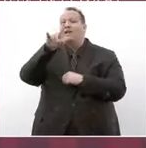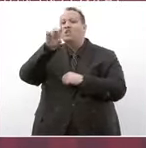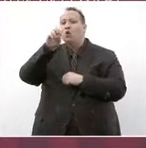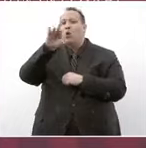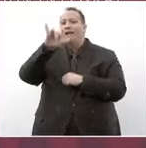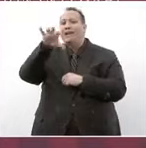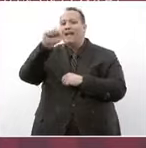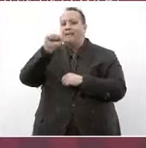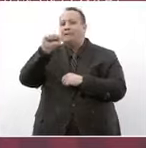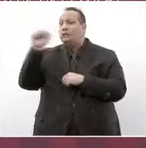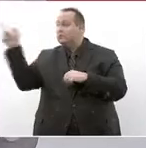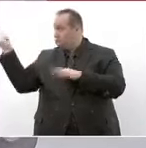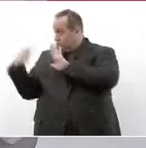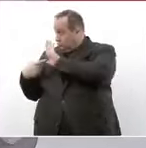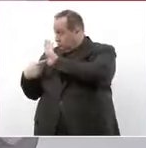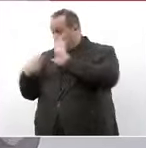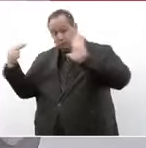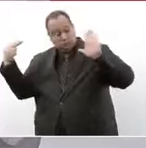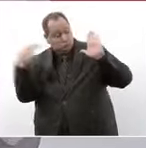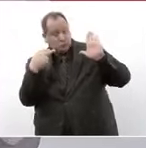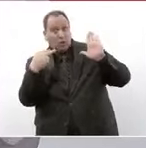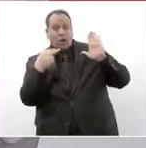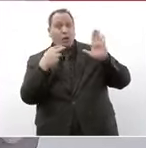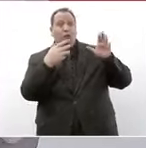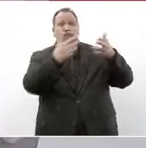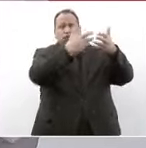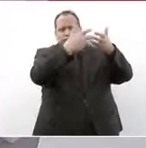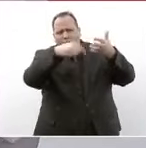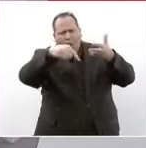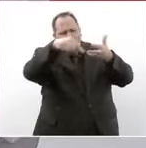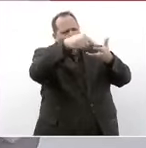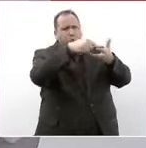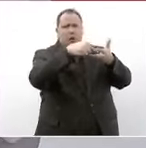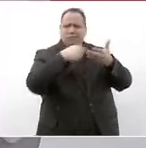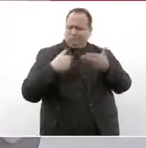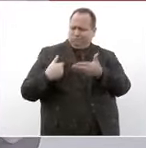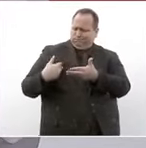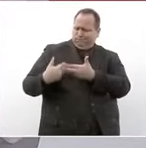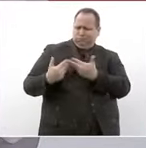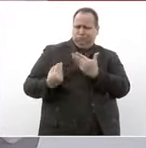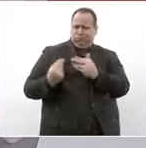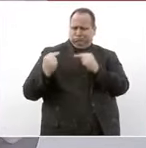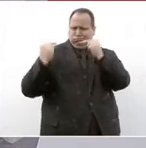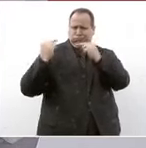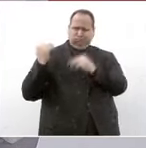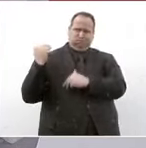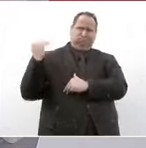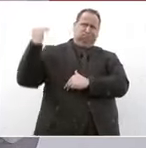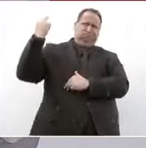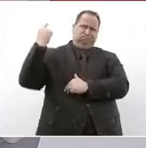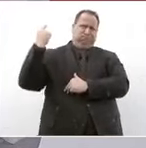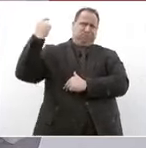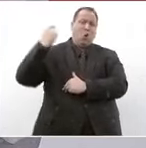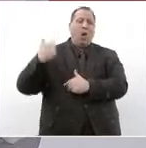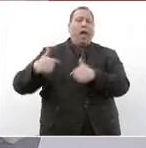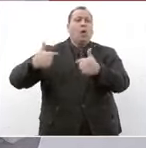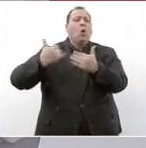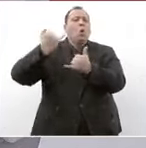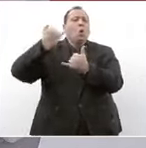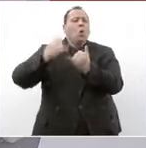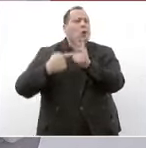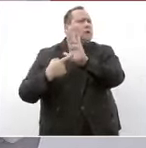que su equipamiento es de primer nivel o de última generación como se acostumbra decir ahora